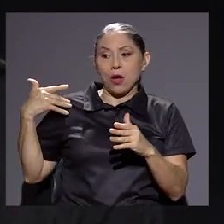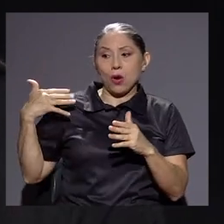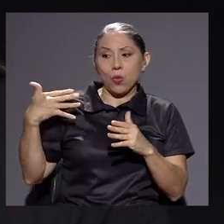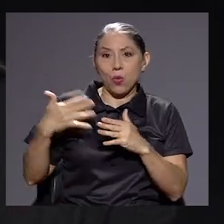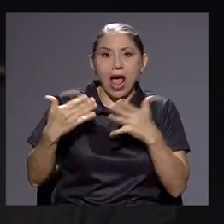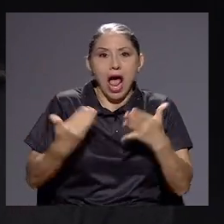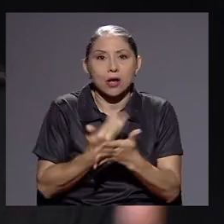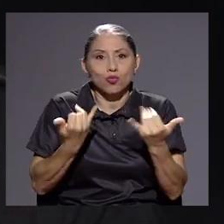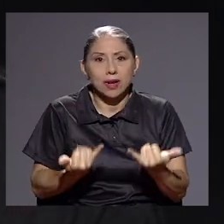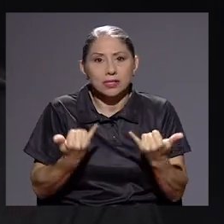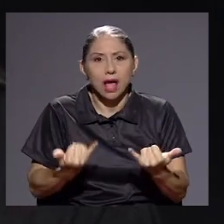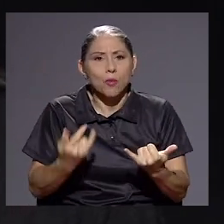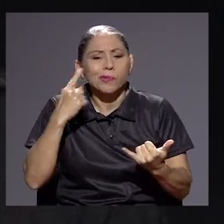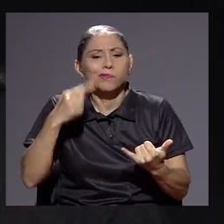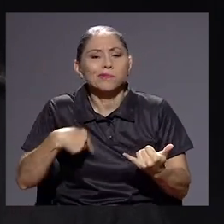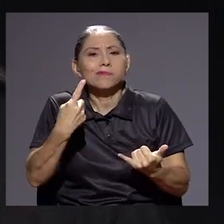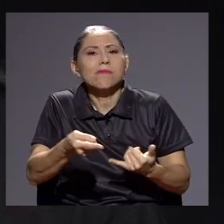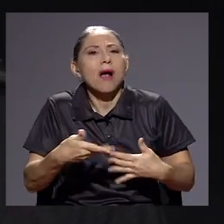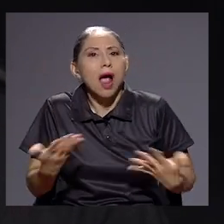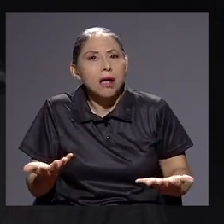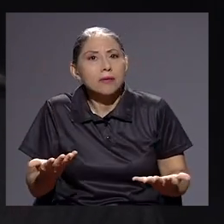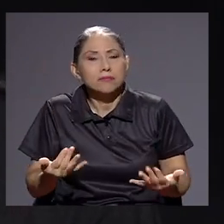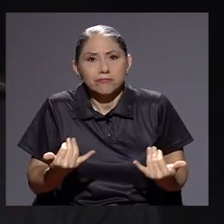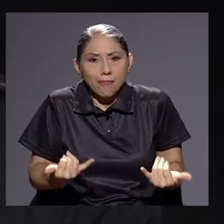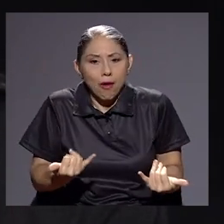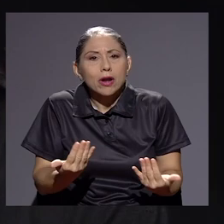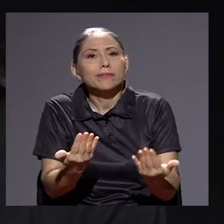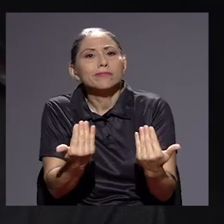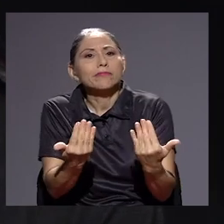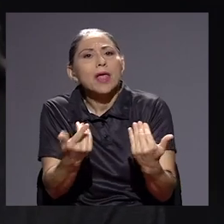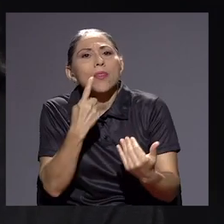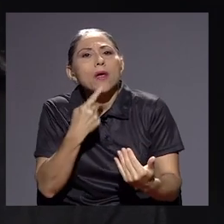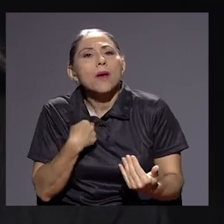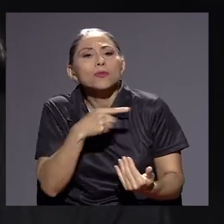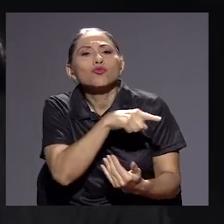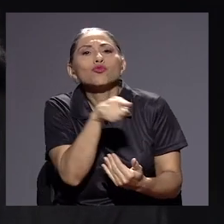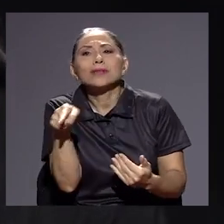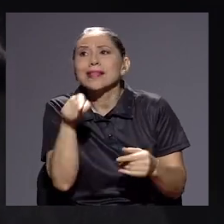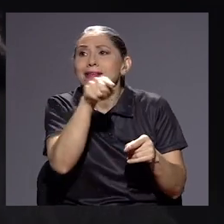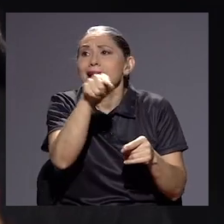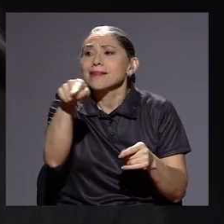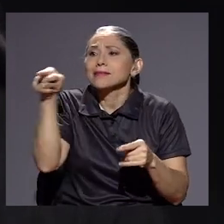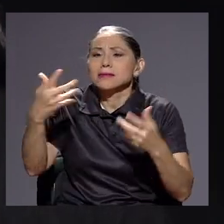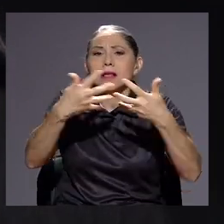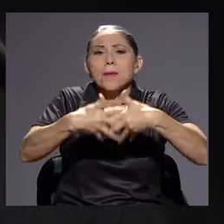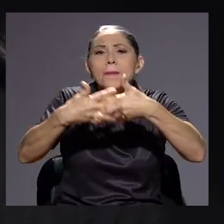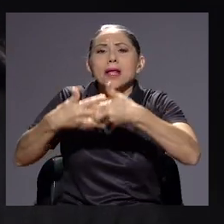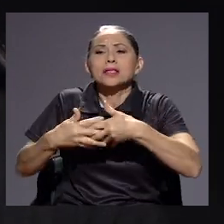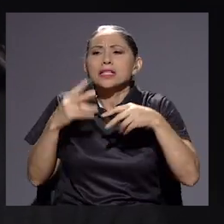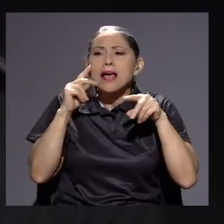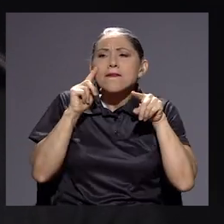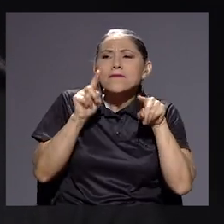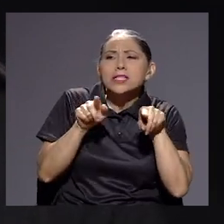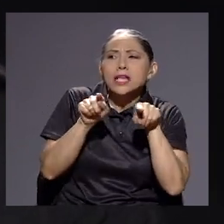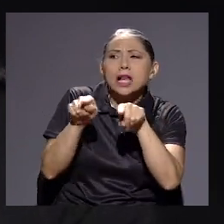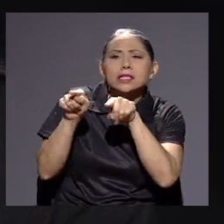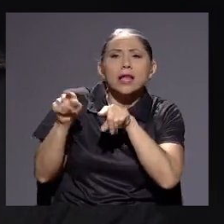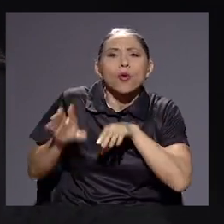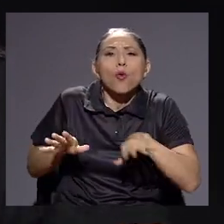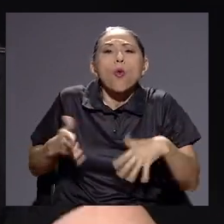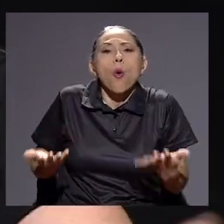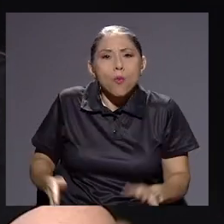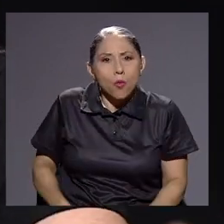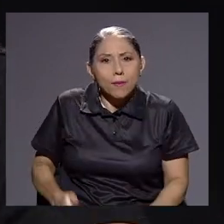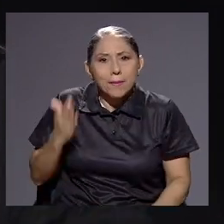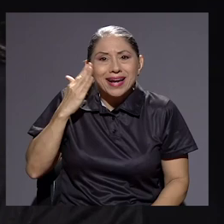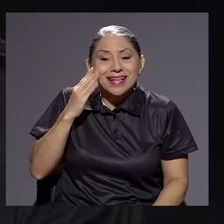decidimos que el siguiente paso era, bueno, ahora sí, cuéntenos cómo los están fiscalizando, cómo va este proceso para saber entonces de